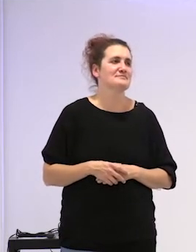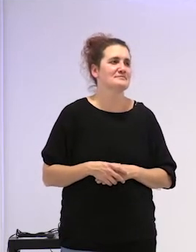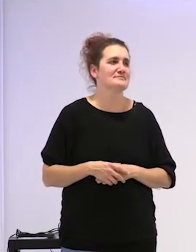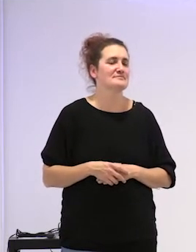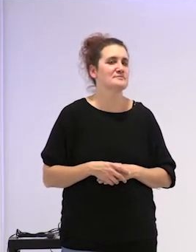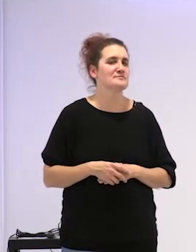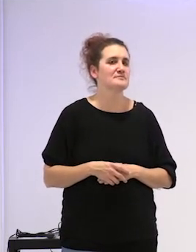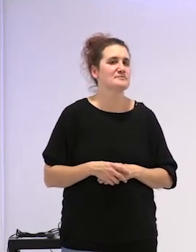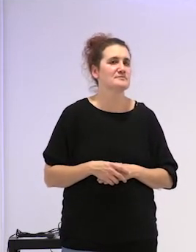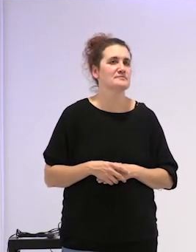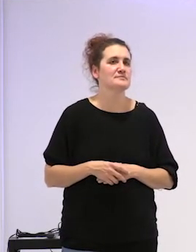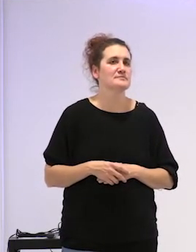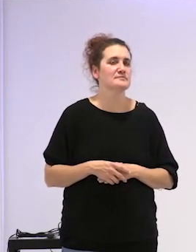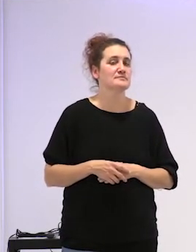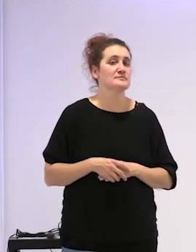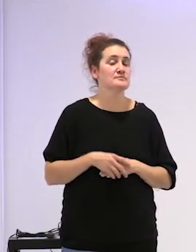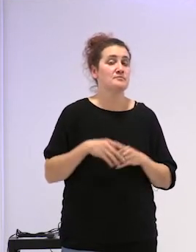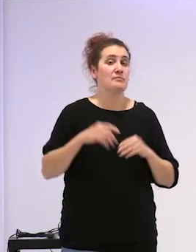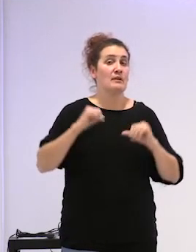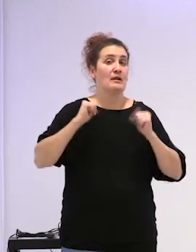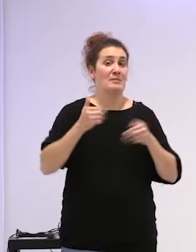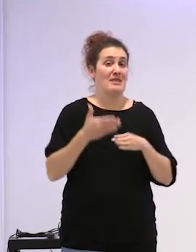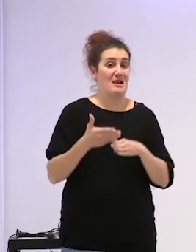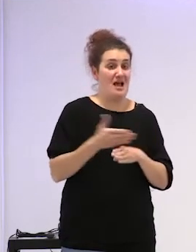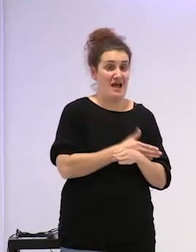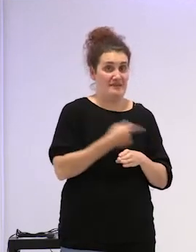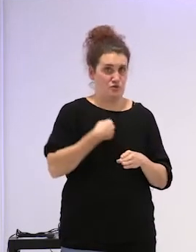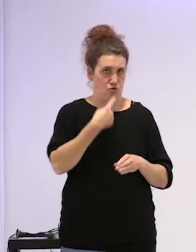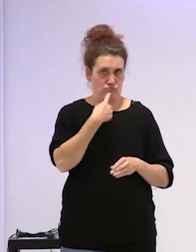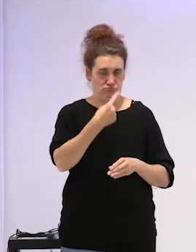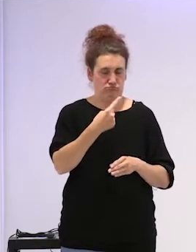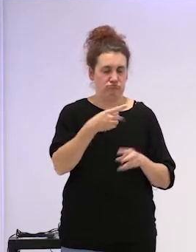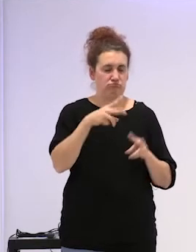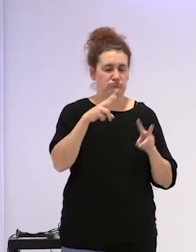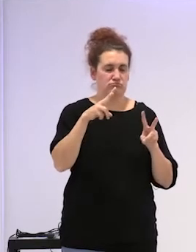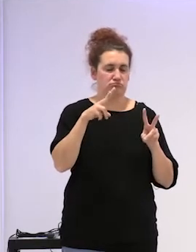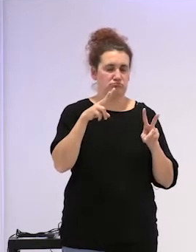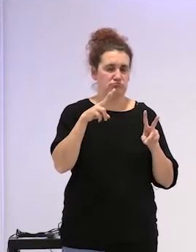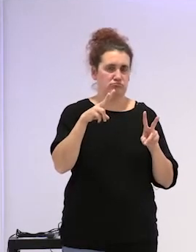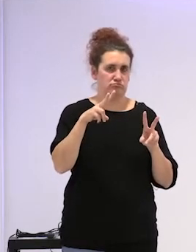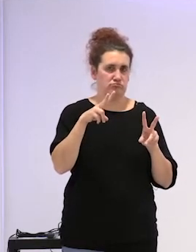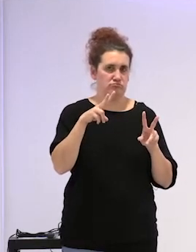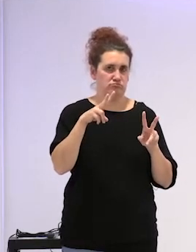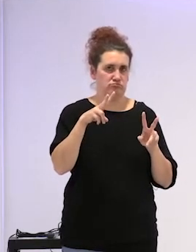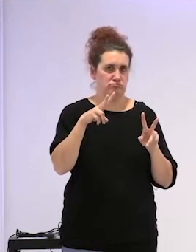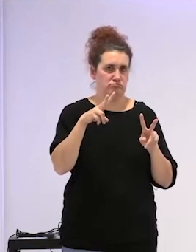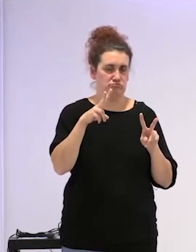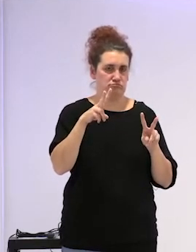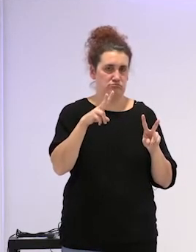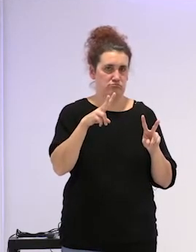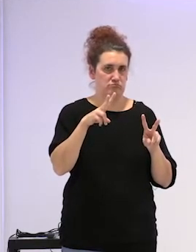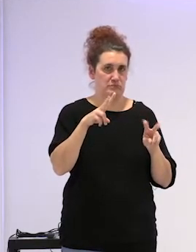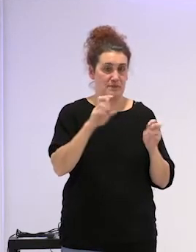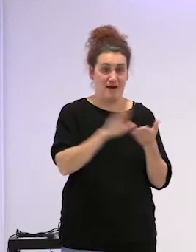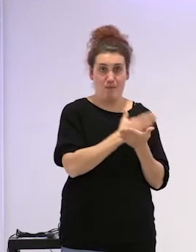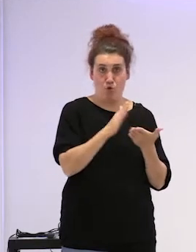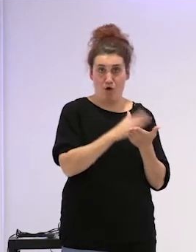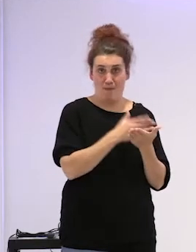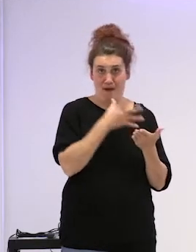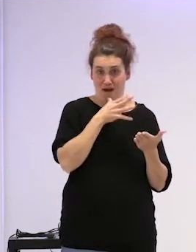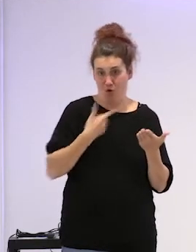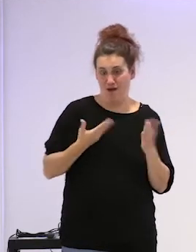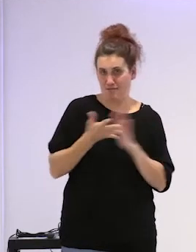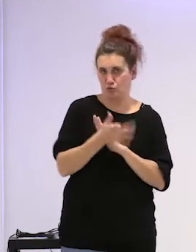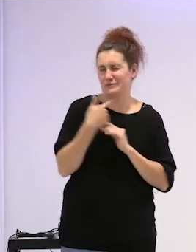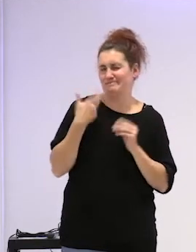antes de empezar con lo que iba a decir quiero contextualizar un poco lo que lo que acabo de recitar